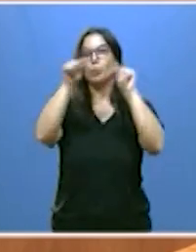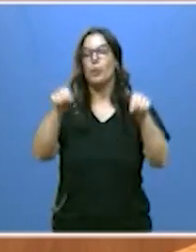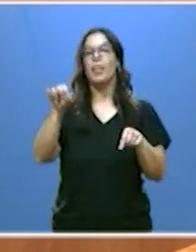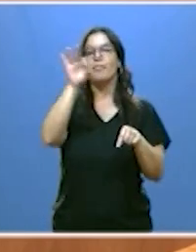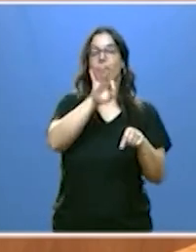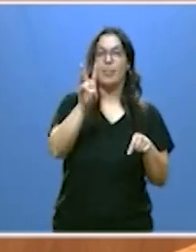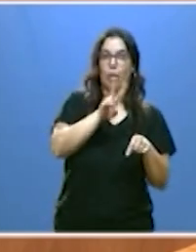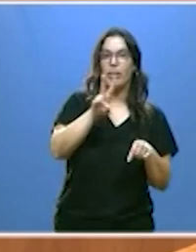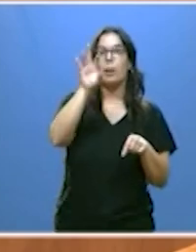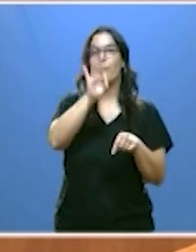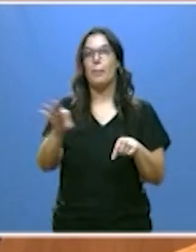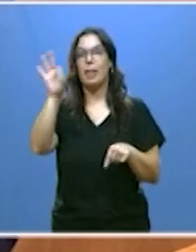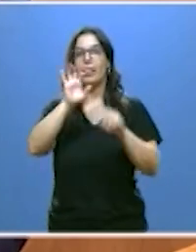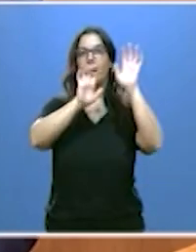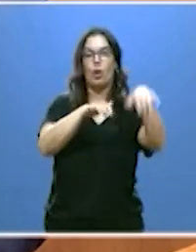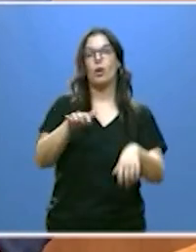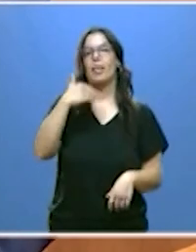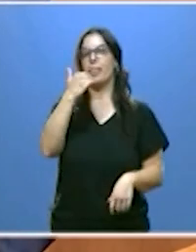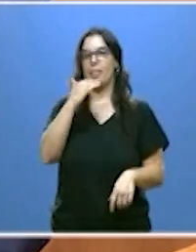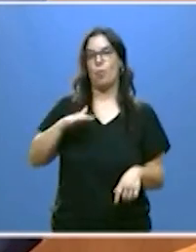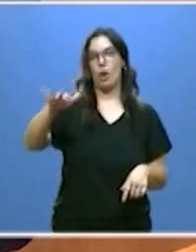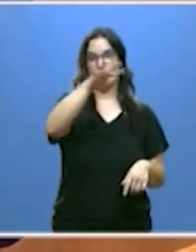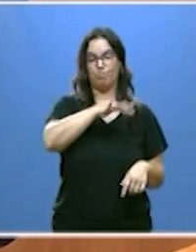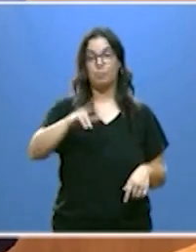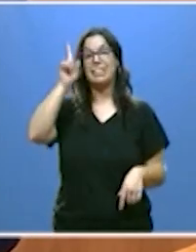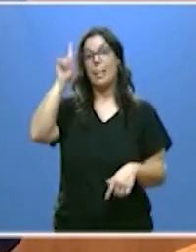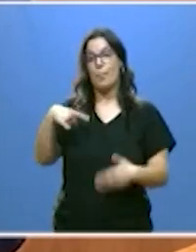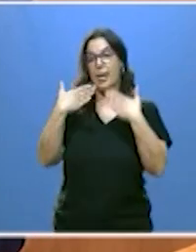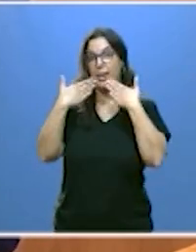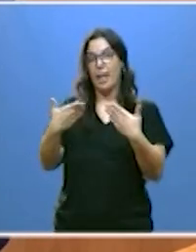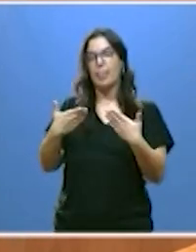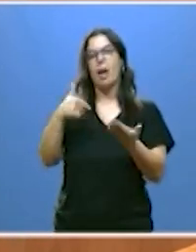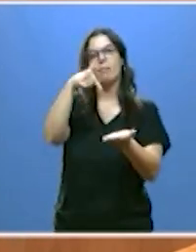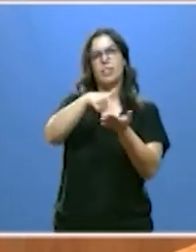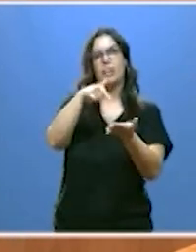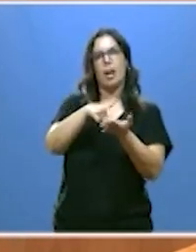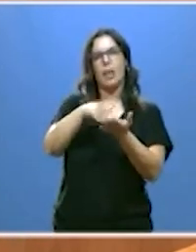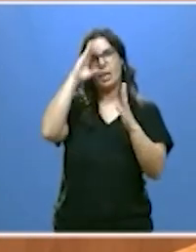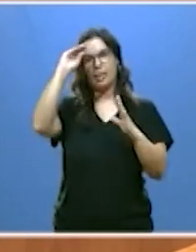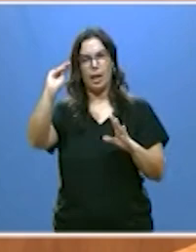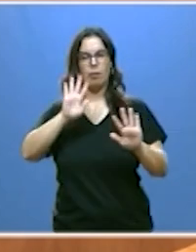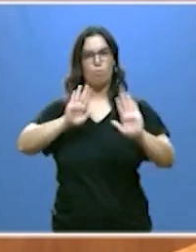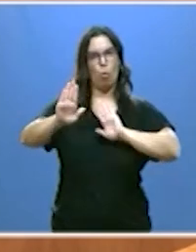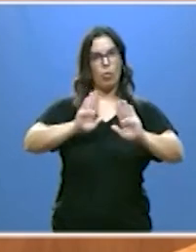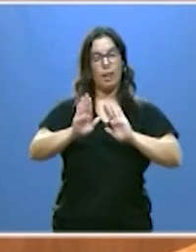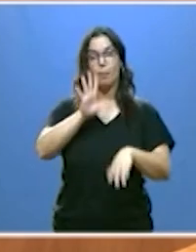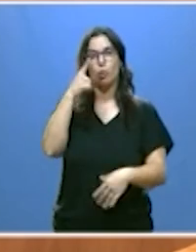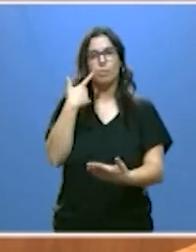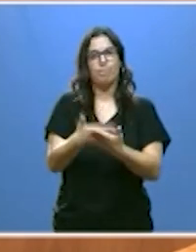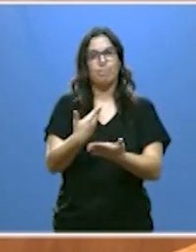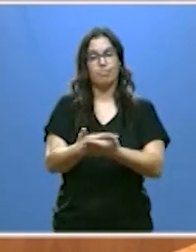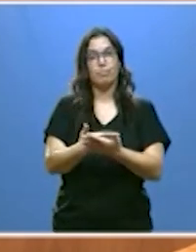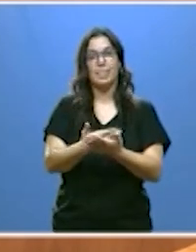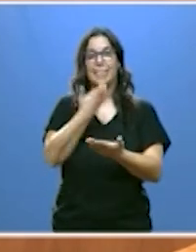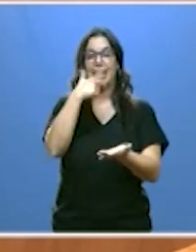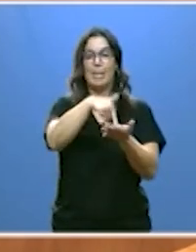Palencia, León y Zamora. Y gracias también a una fiscalidad moderada e inteligente, porque está demostrado que una